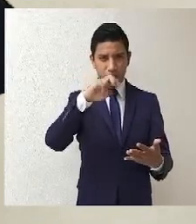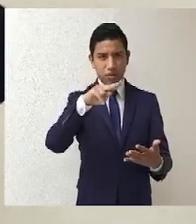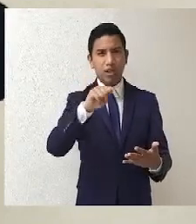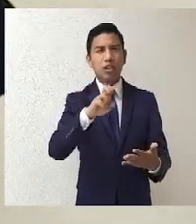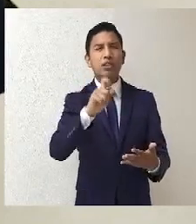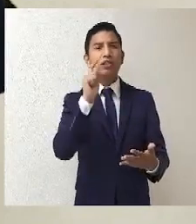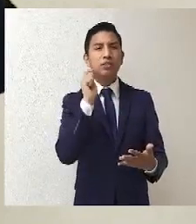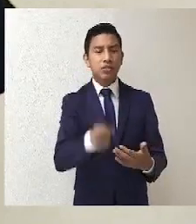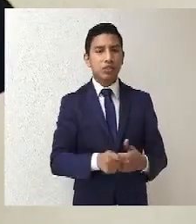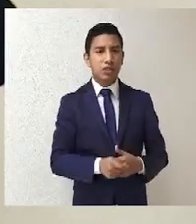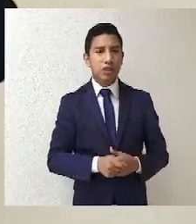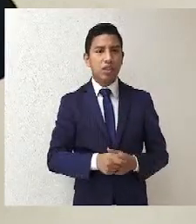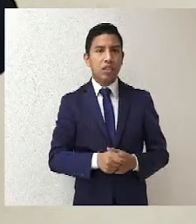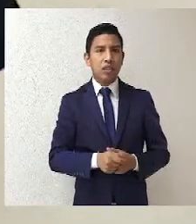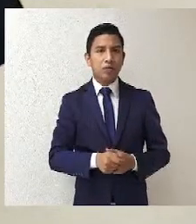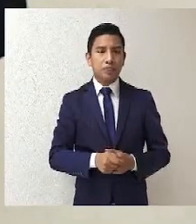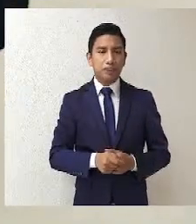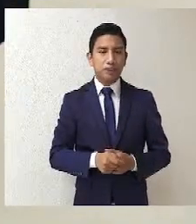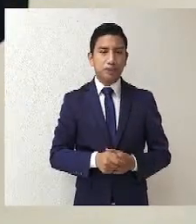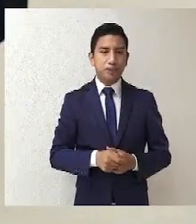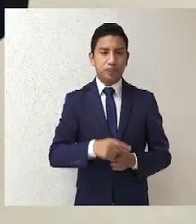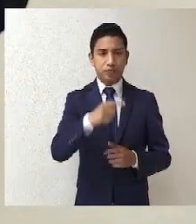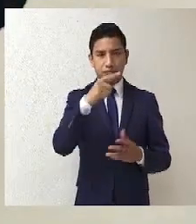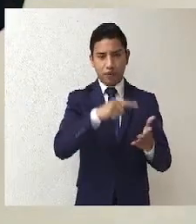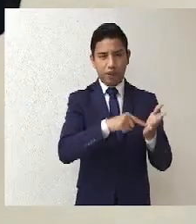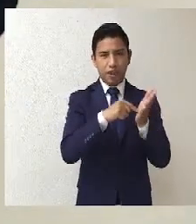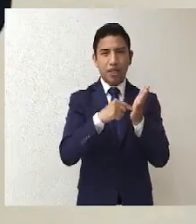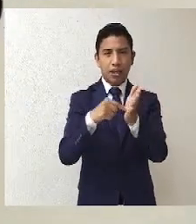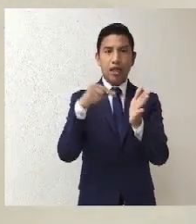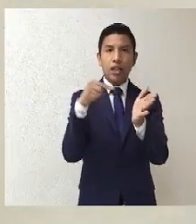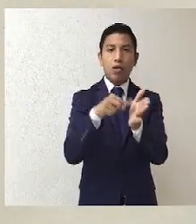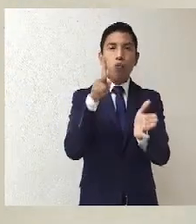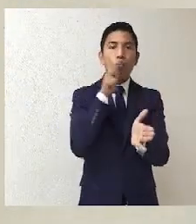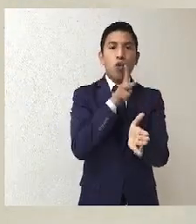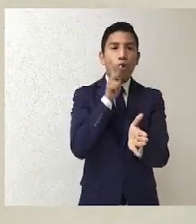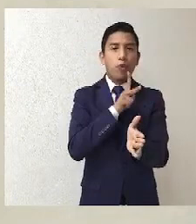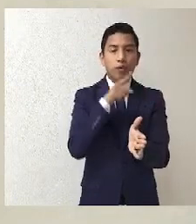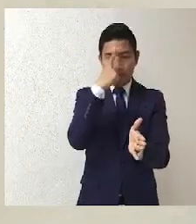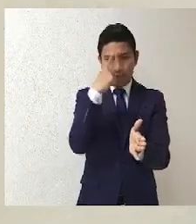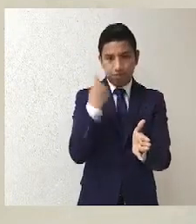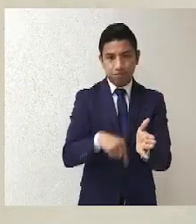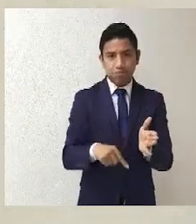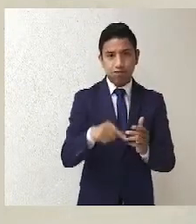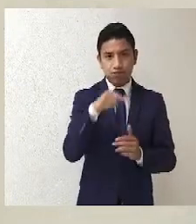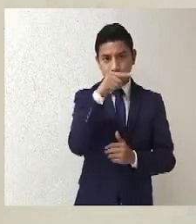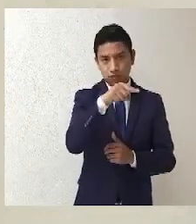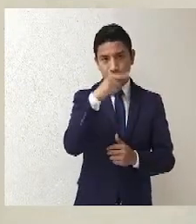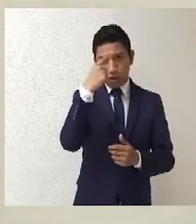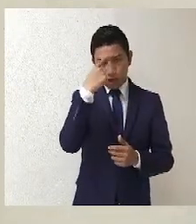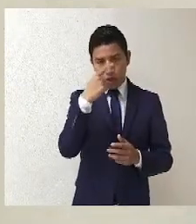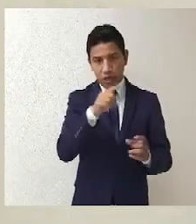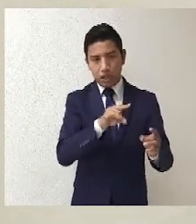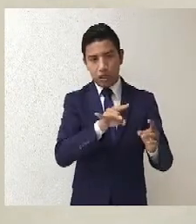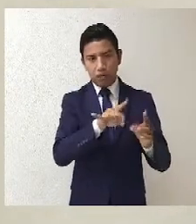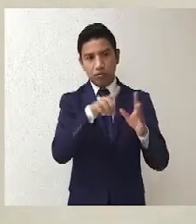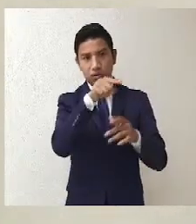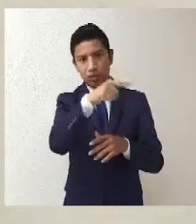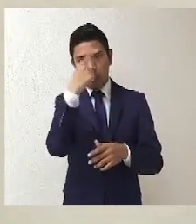generalmente las pruebas supervenientes, son aquellas que se presentan y surgen con posterioridad a la presentación del medio de impugnación.